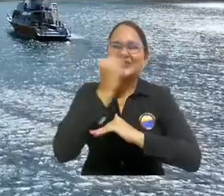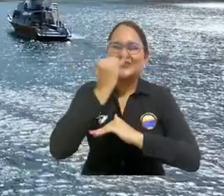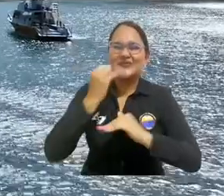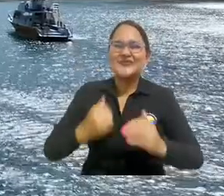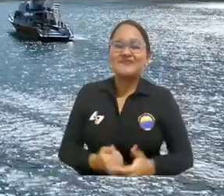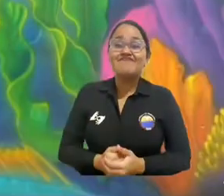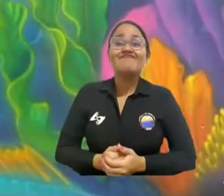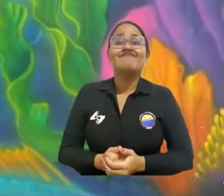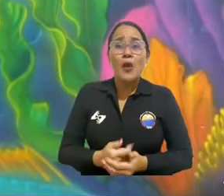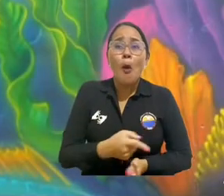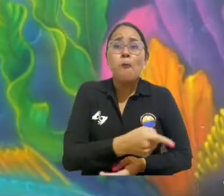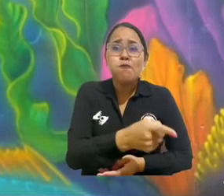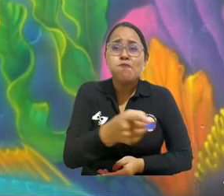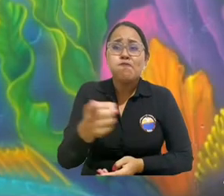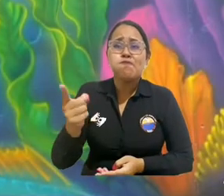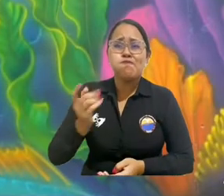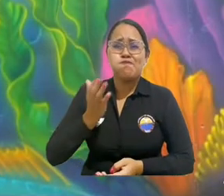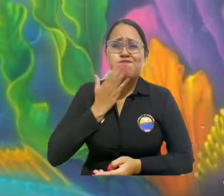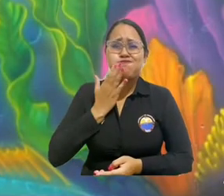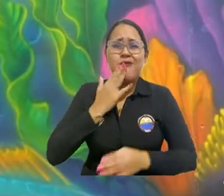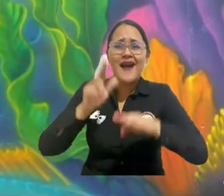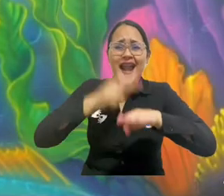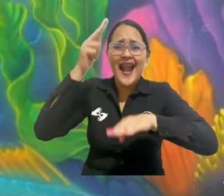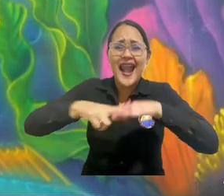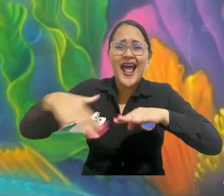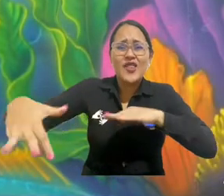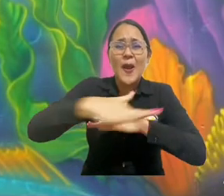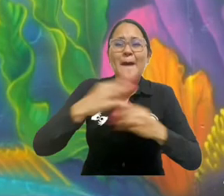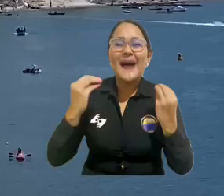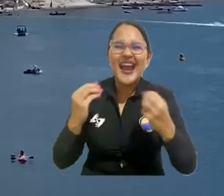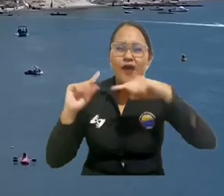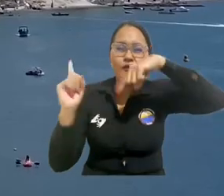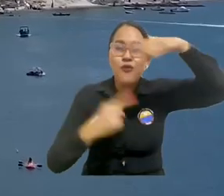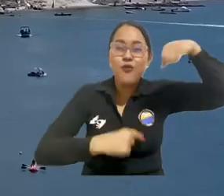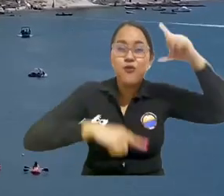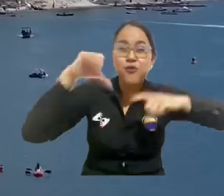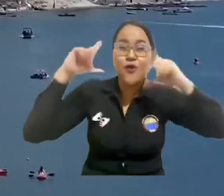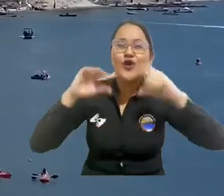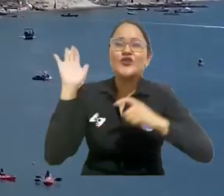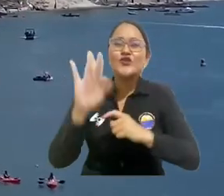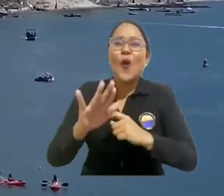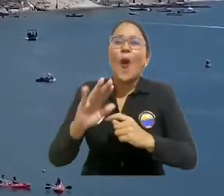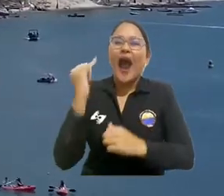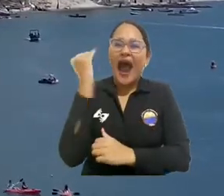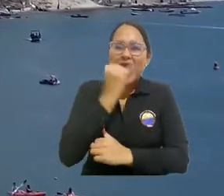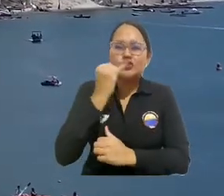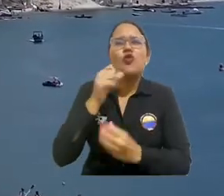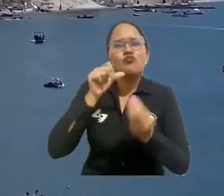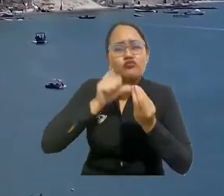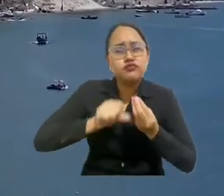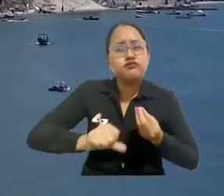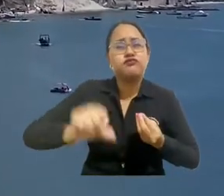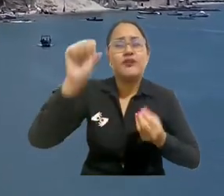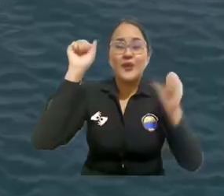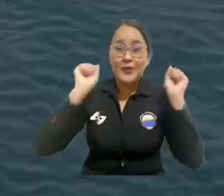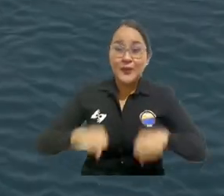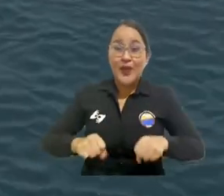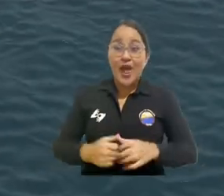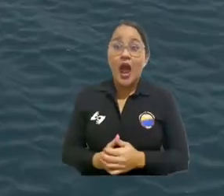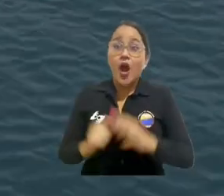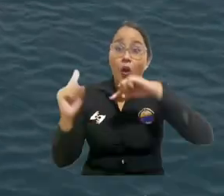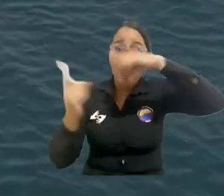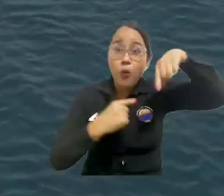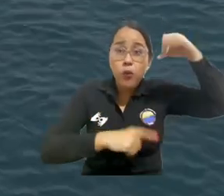todos los recursos naturales para que este turismo azul se desarrolle de una manera sostenible